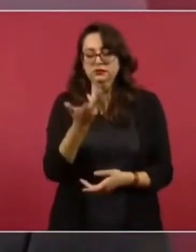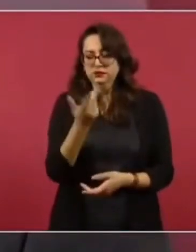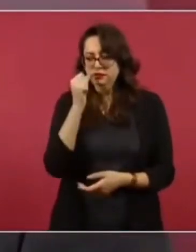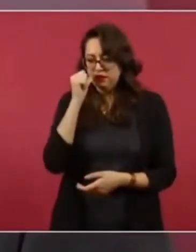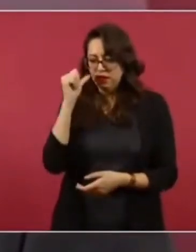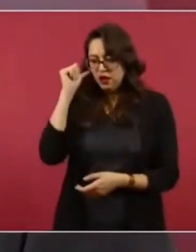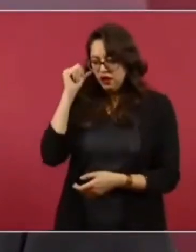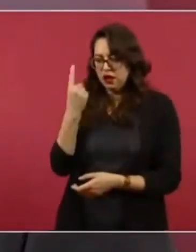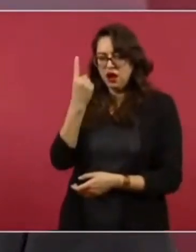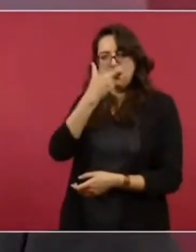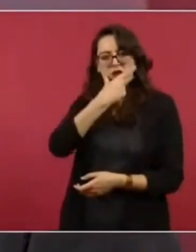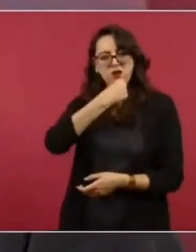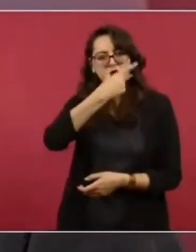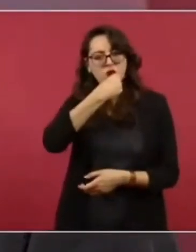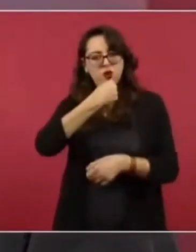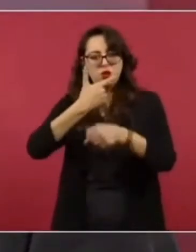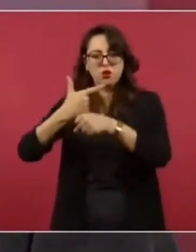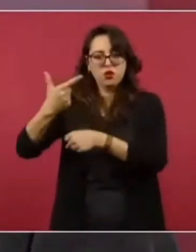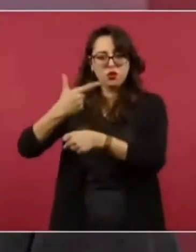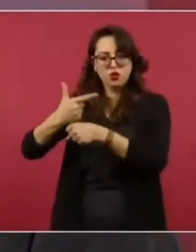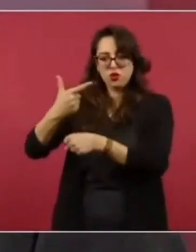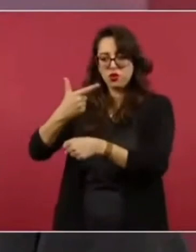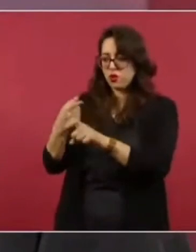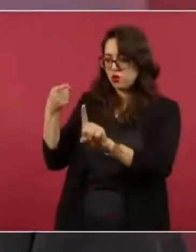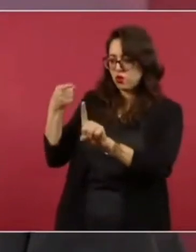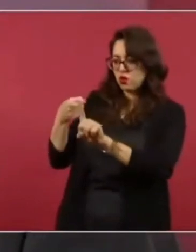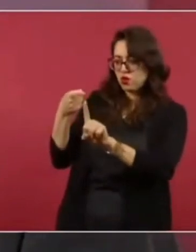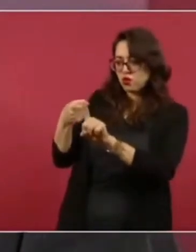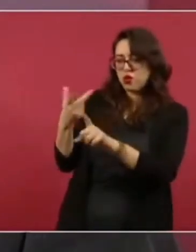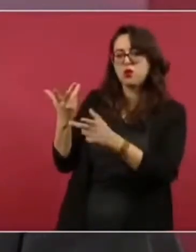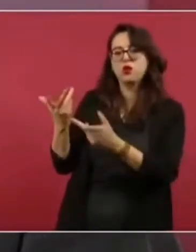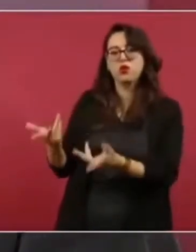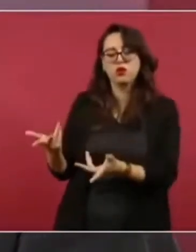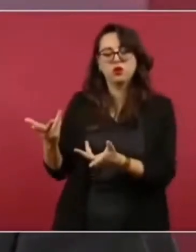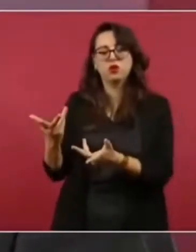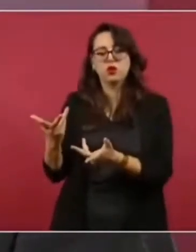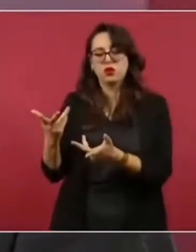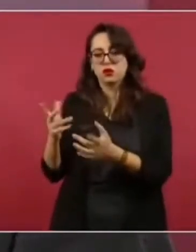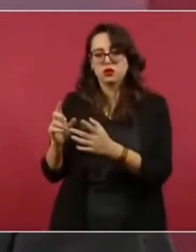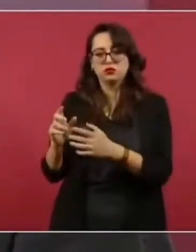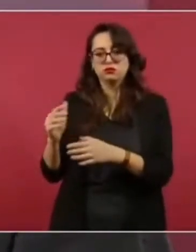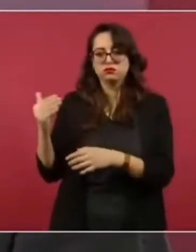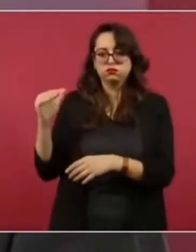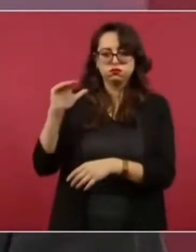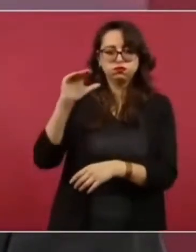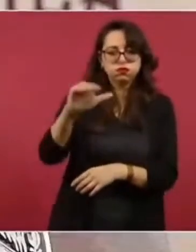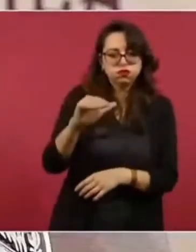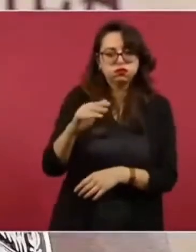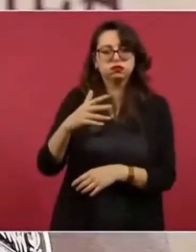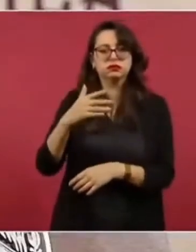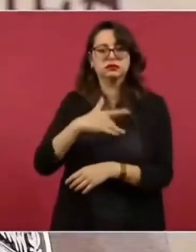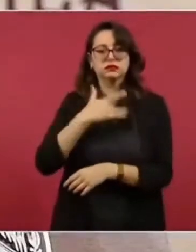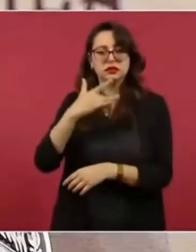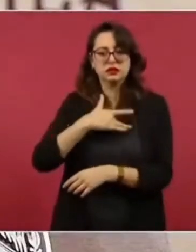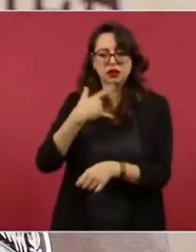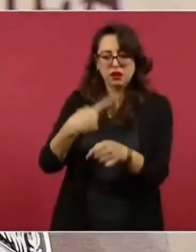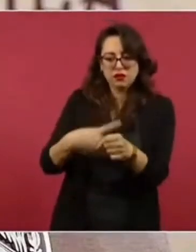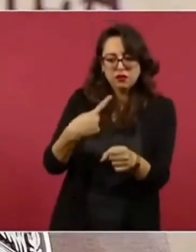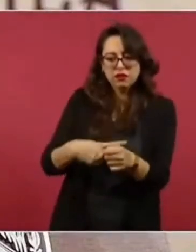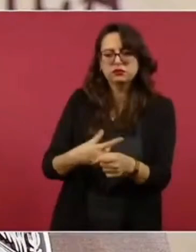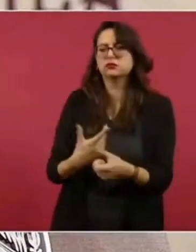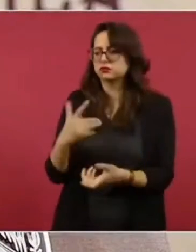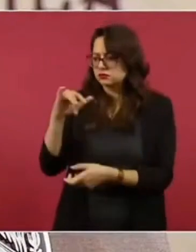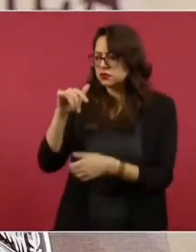nacionalidad guatemalteco, se le dio atención, se le proporcionó atención médica y se le